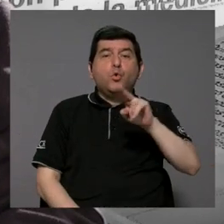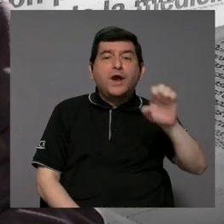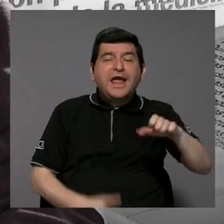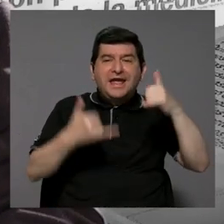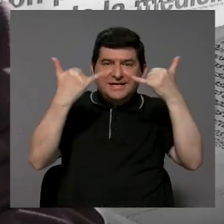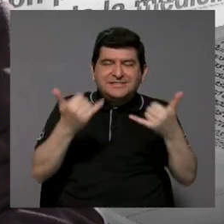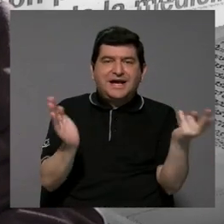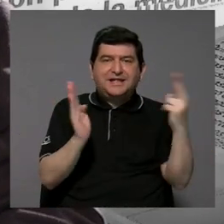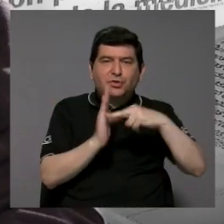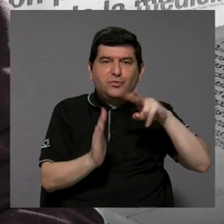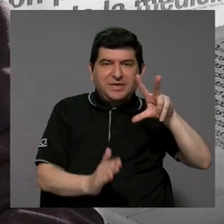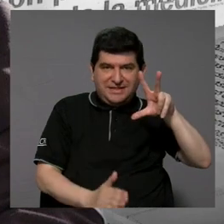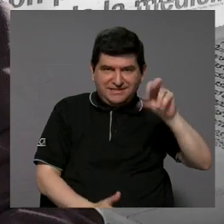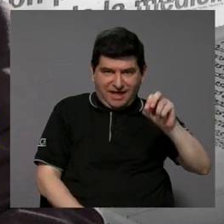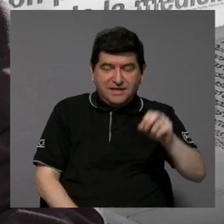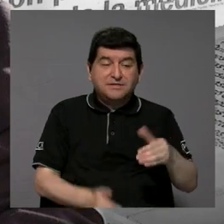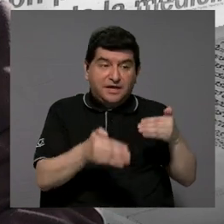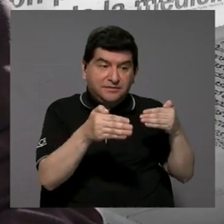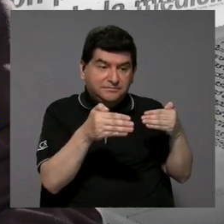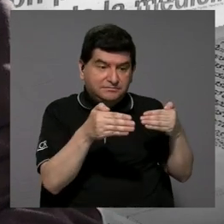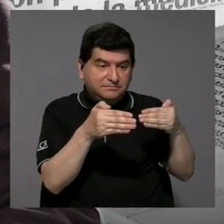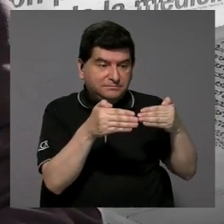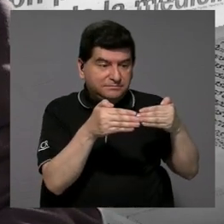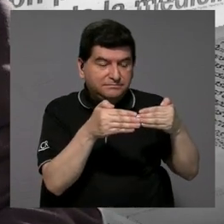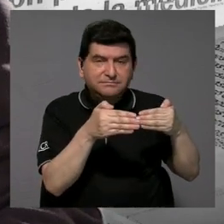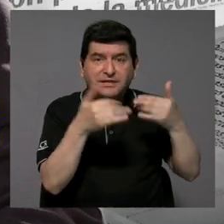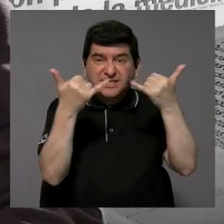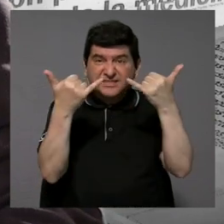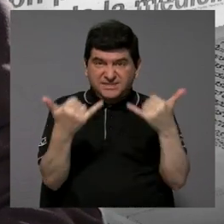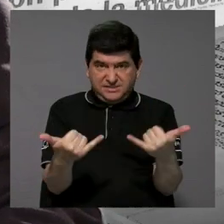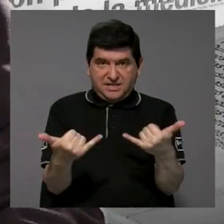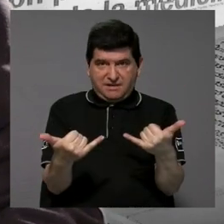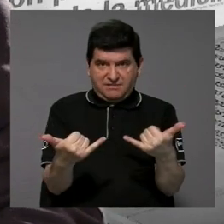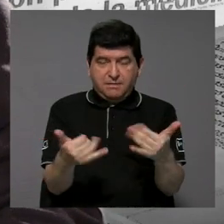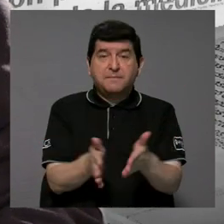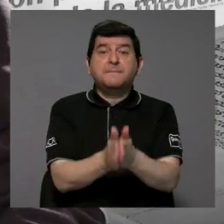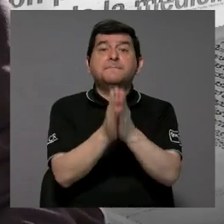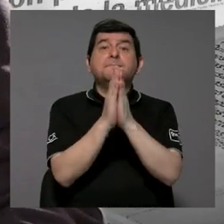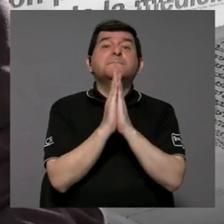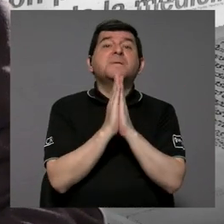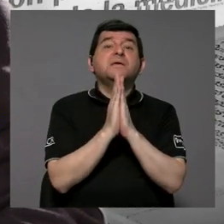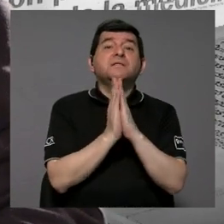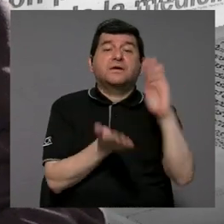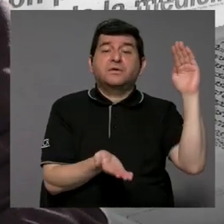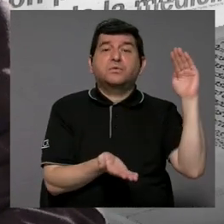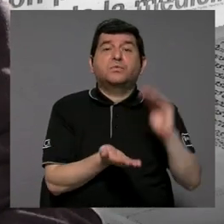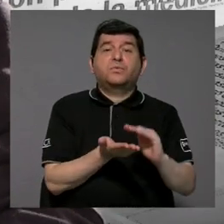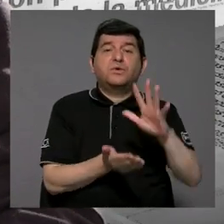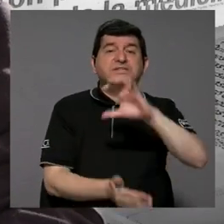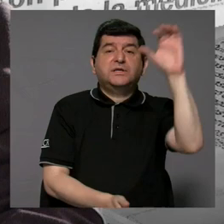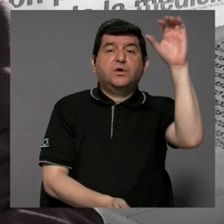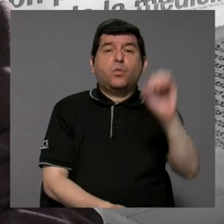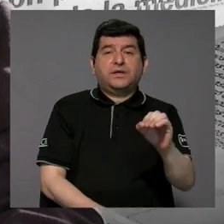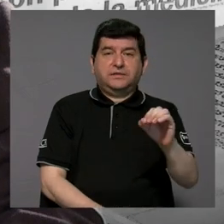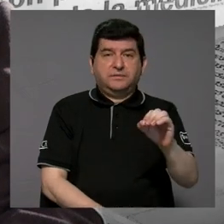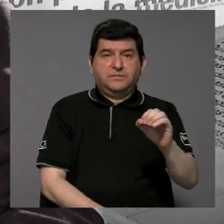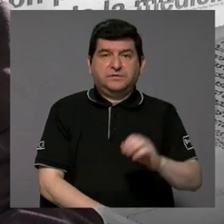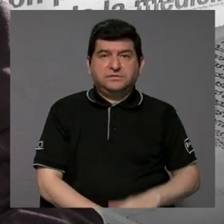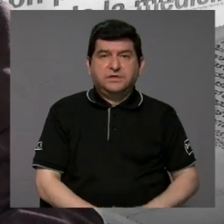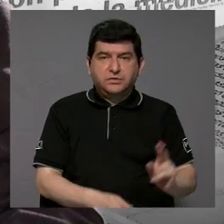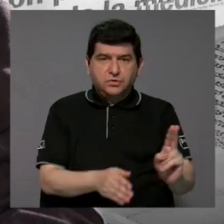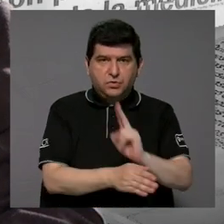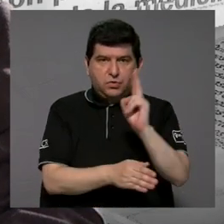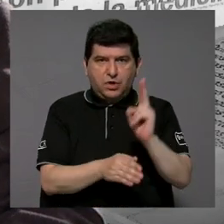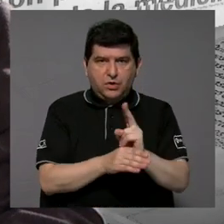para el año 2030, que estamos muy cerquita, ya está pidiendo que se reduzca en 50% el